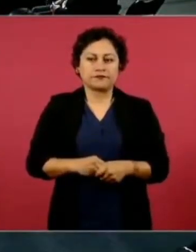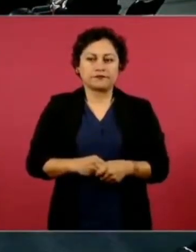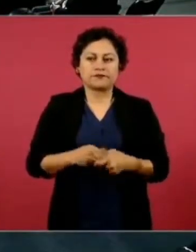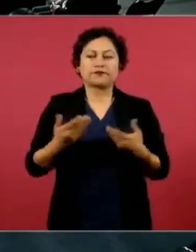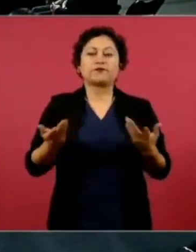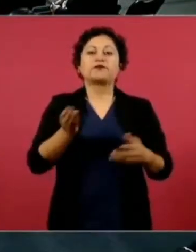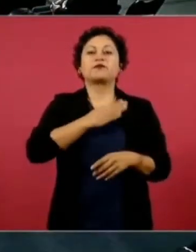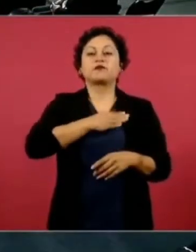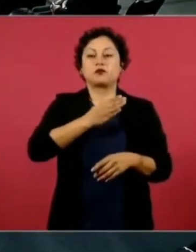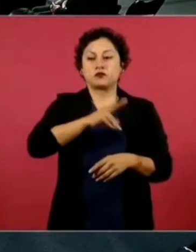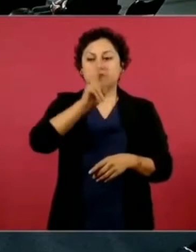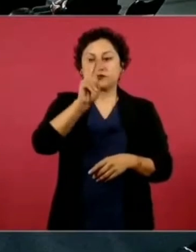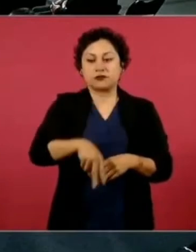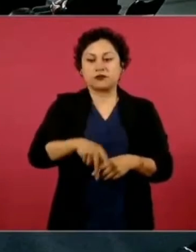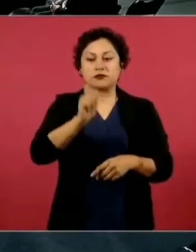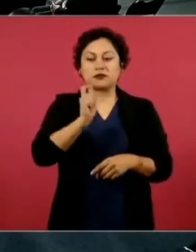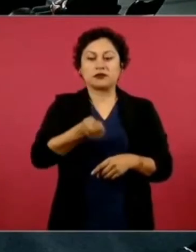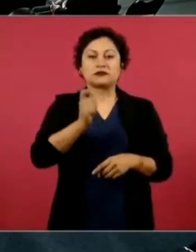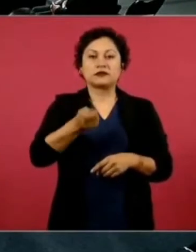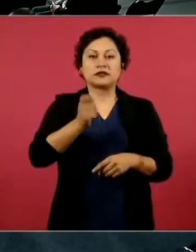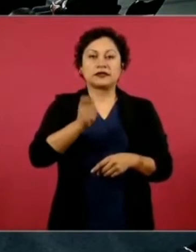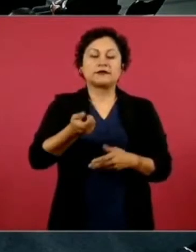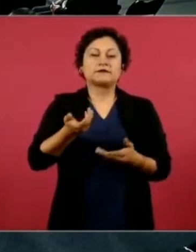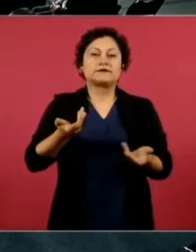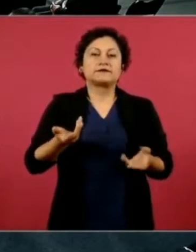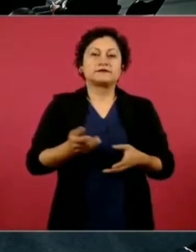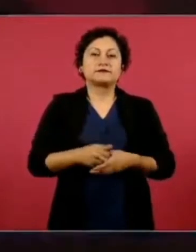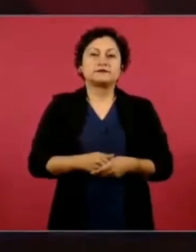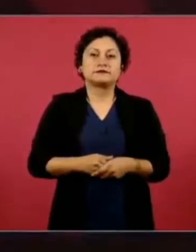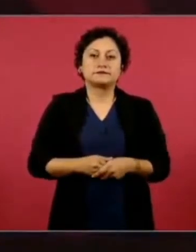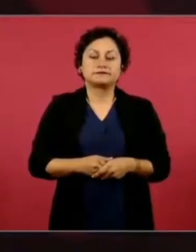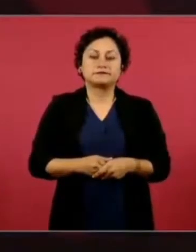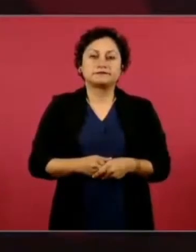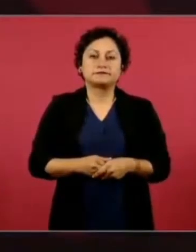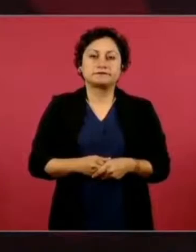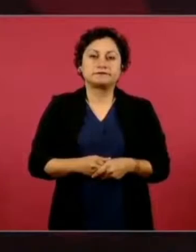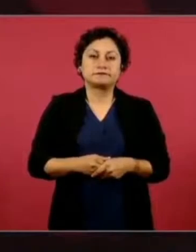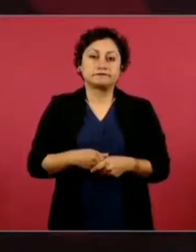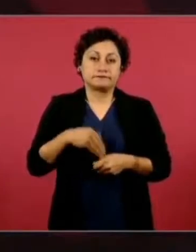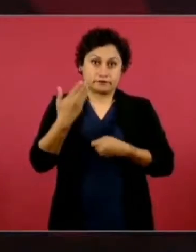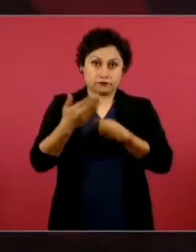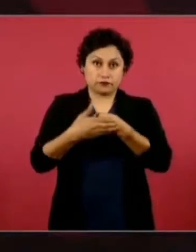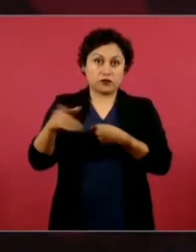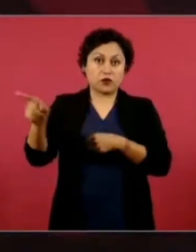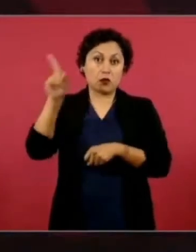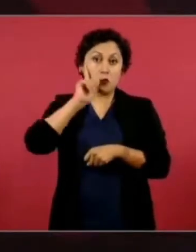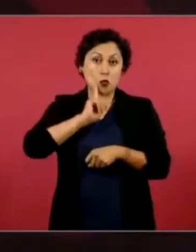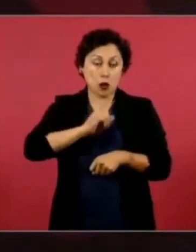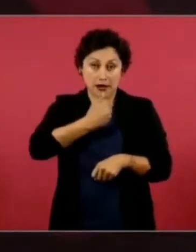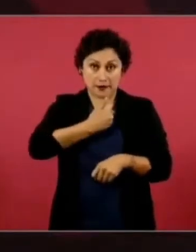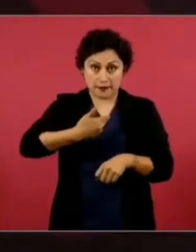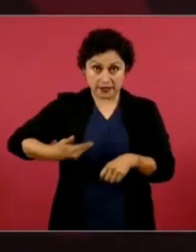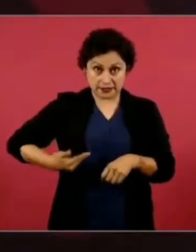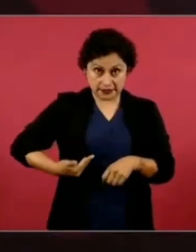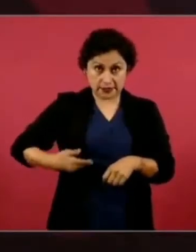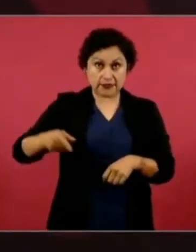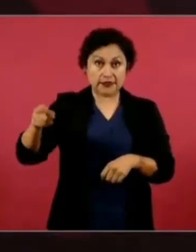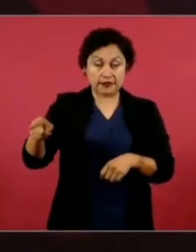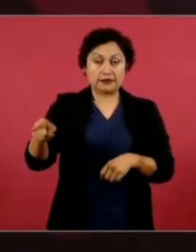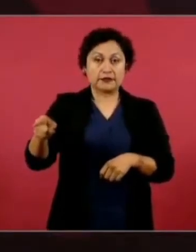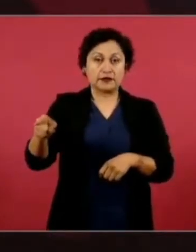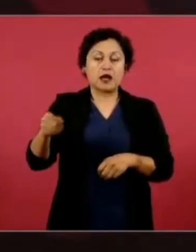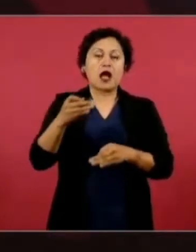la próxima presidenta constitucional, hoy